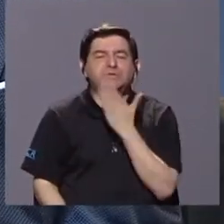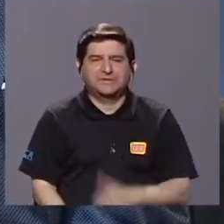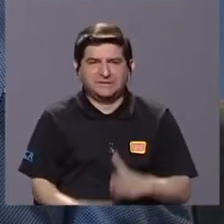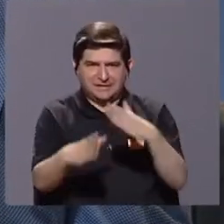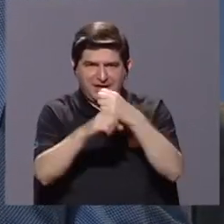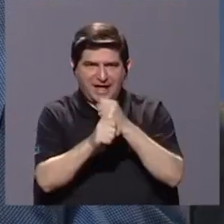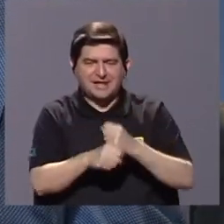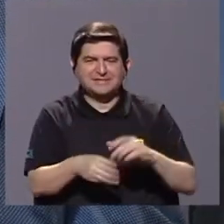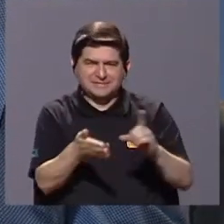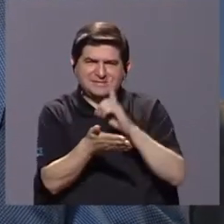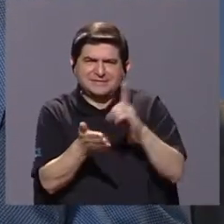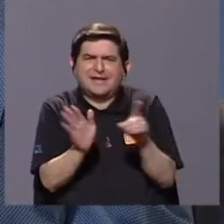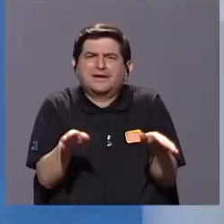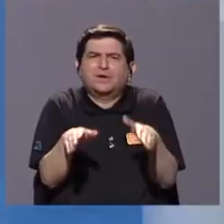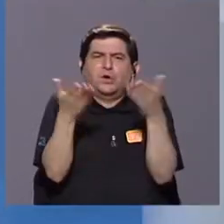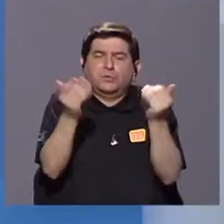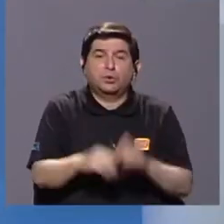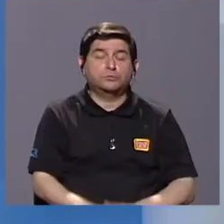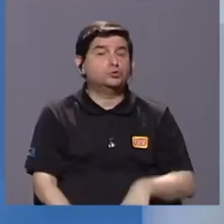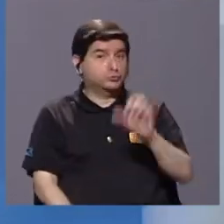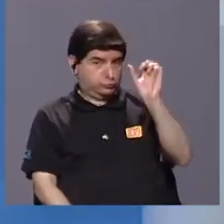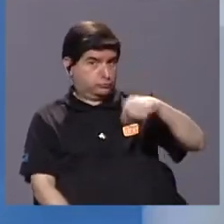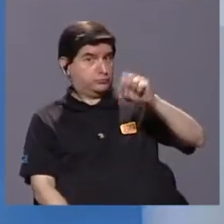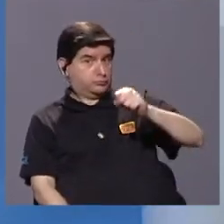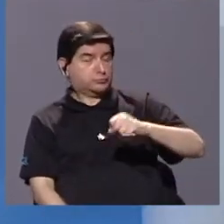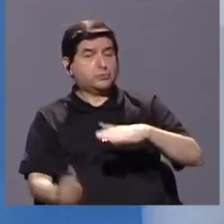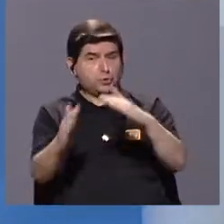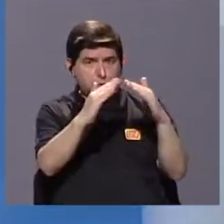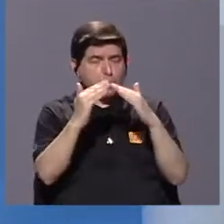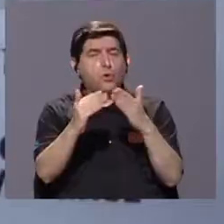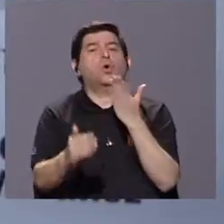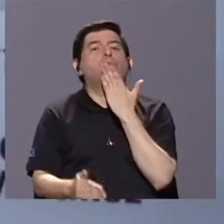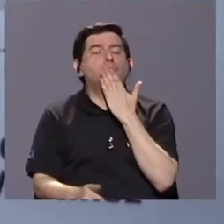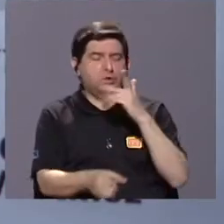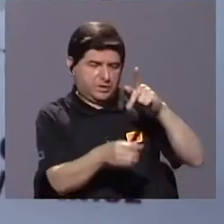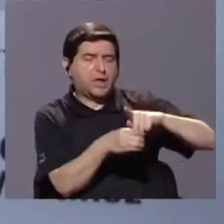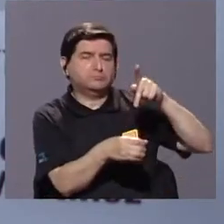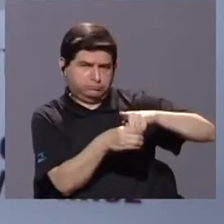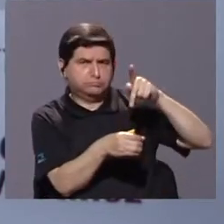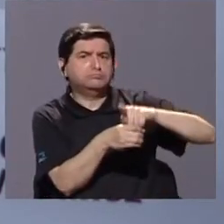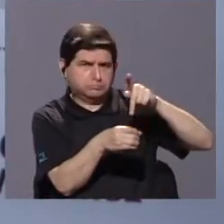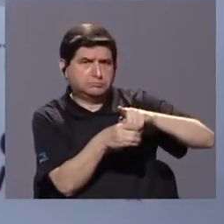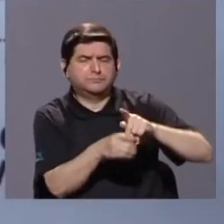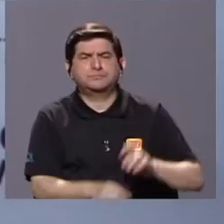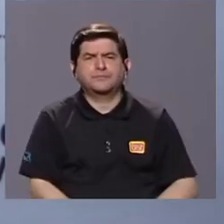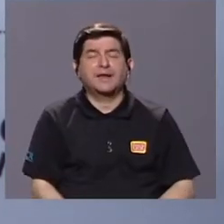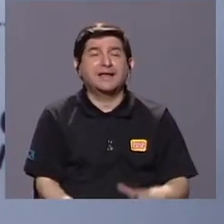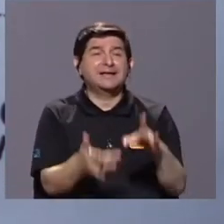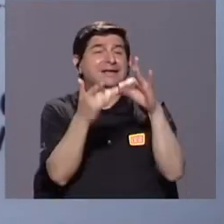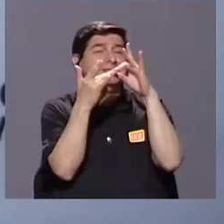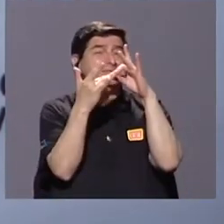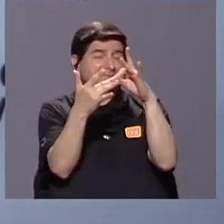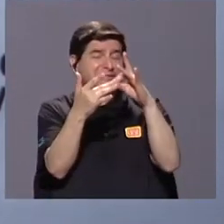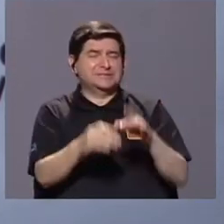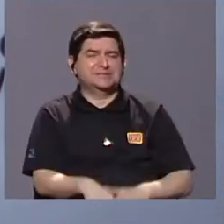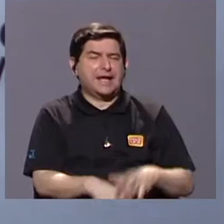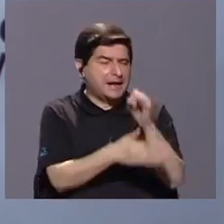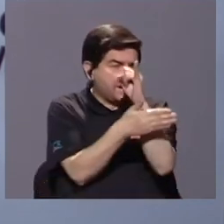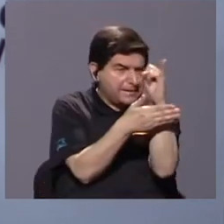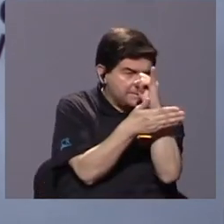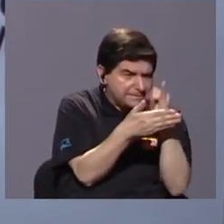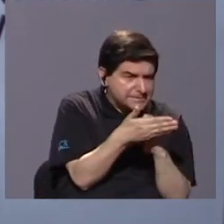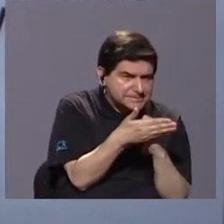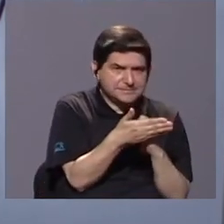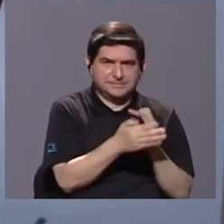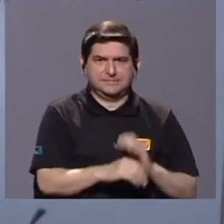la elaboración del diccionario. Sí, la comunidad indígena participó sobre todo en lo que es el diseño, ¿verdad?